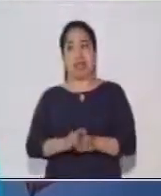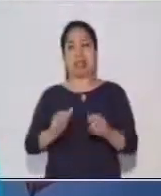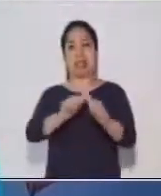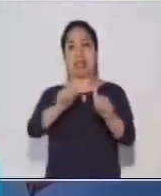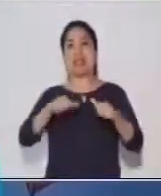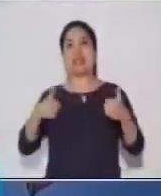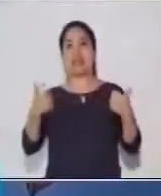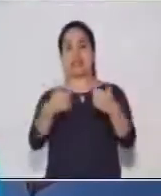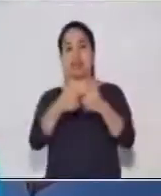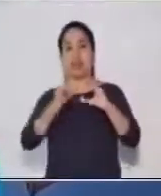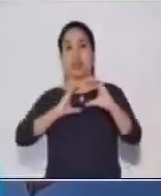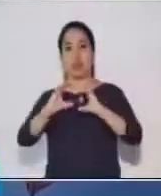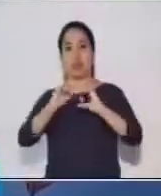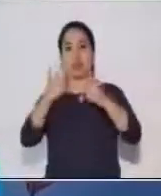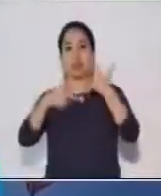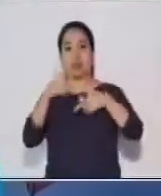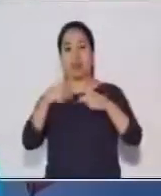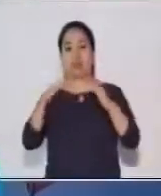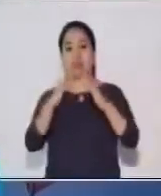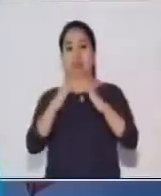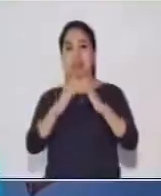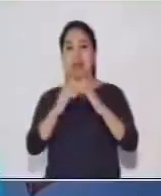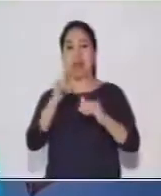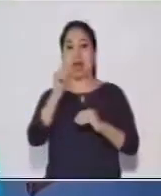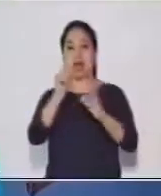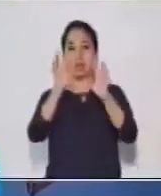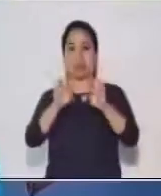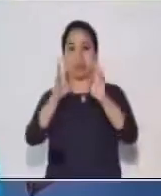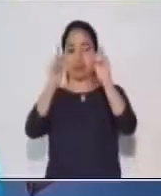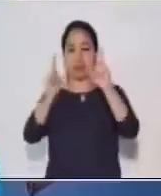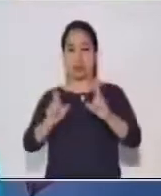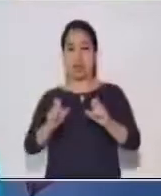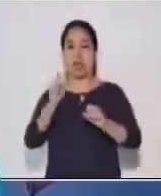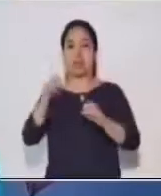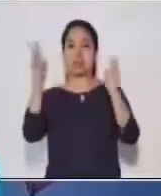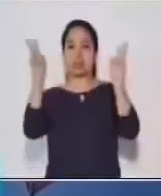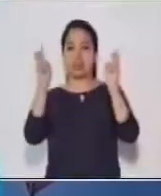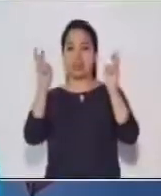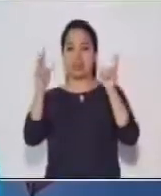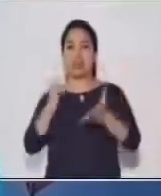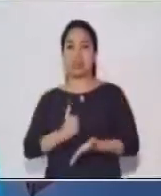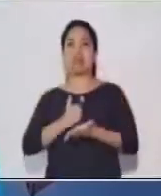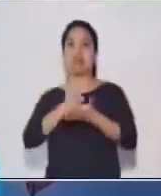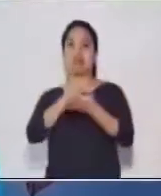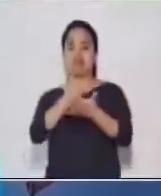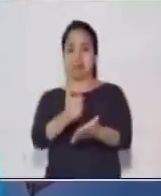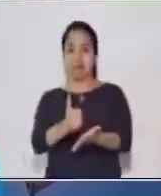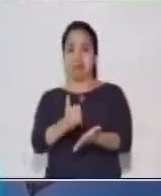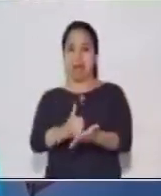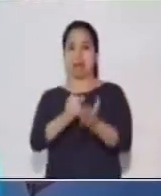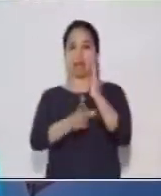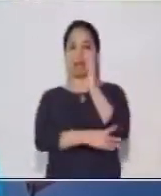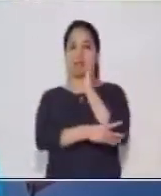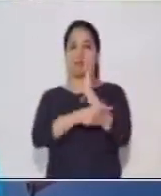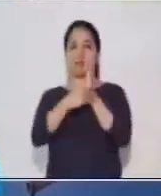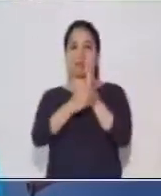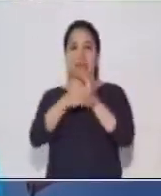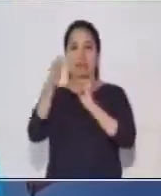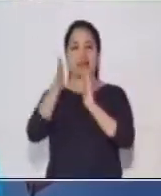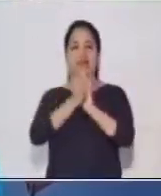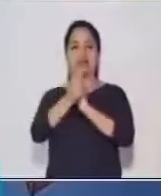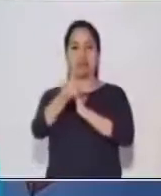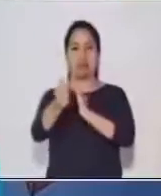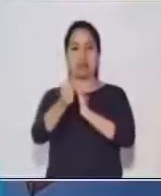Lenguaje. Si en casa hay alguna persona con discapacidad, este tema les ayudará a ejercitar habilidades y